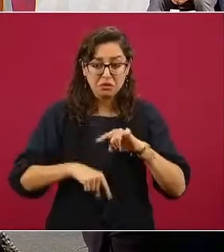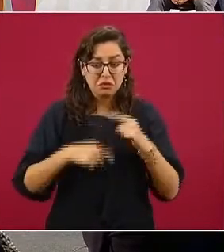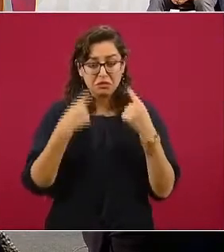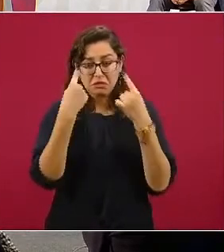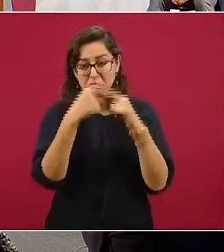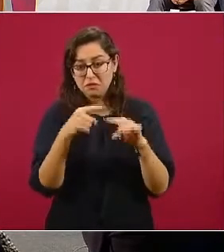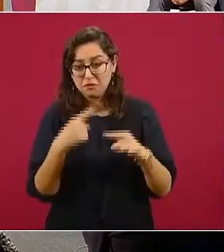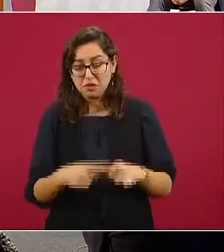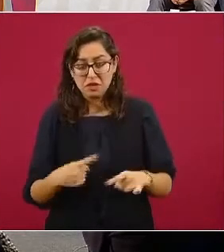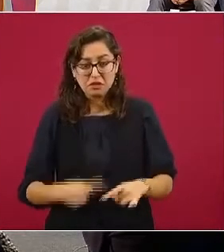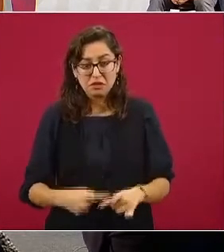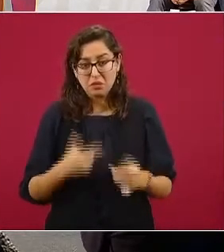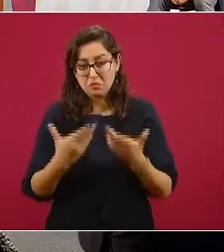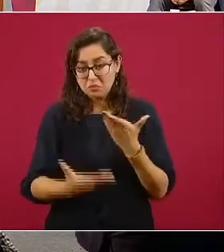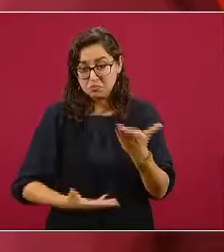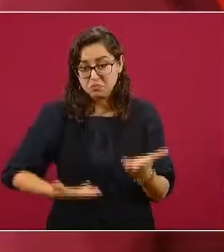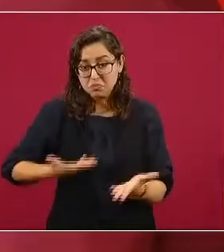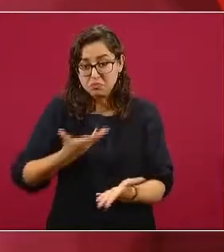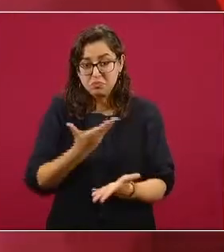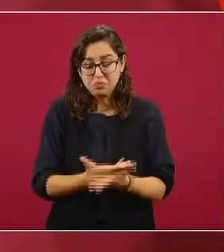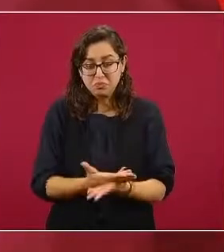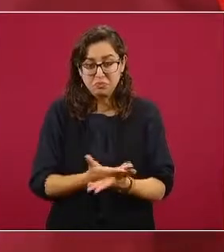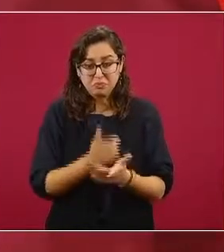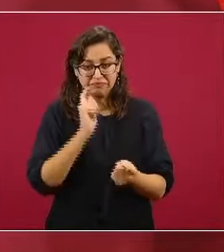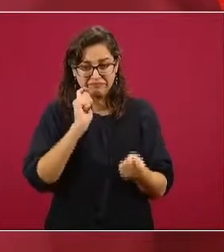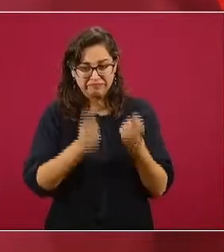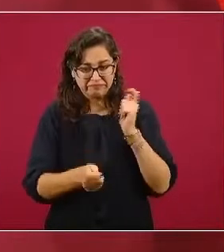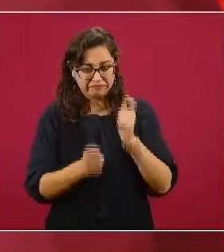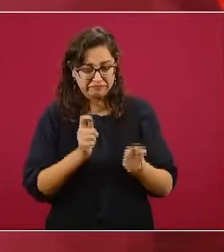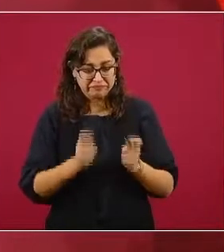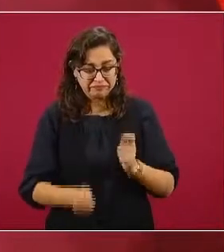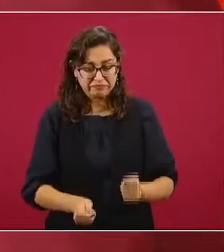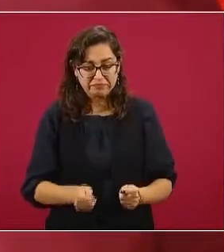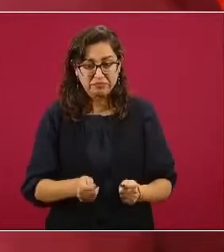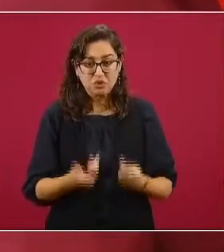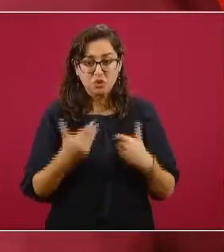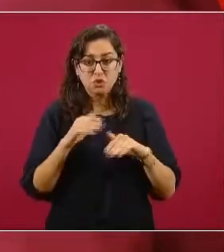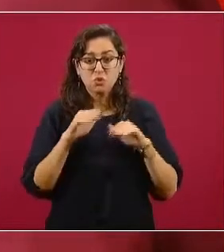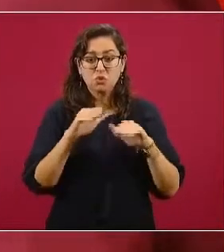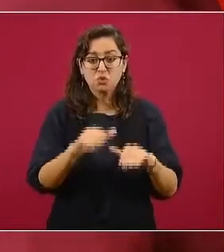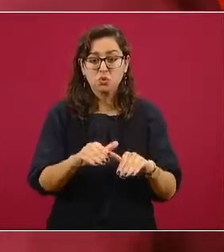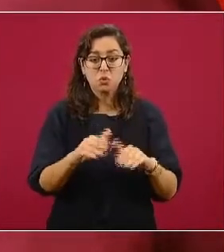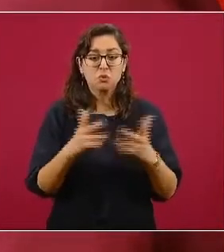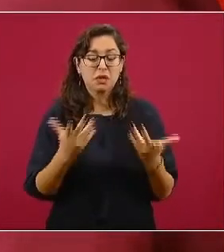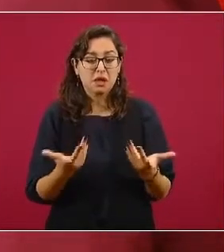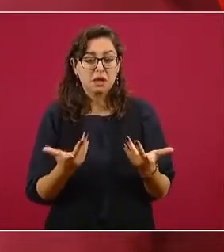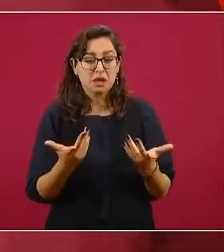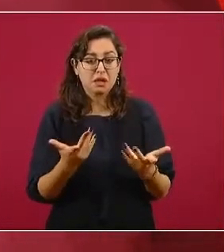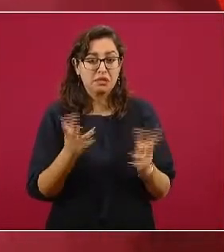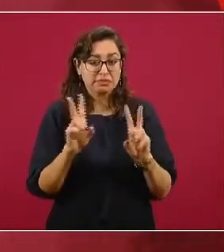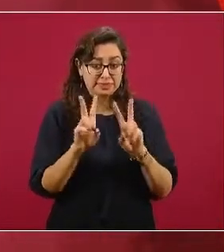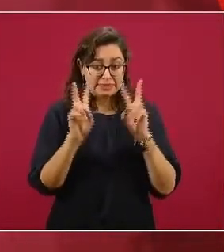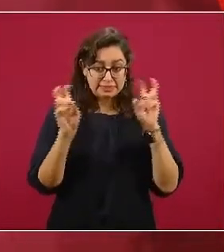y formular declaraciones interpretativas sobre los mismos,